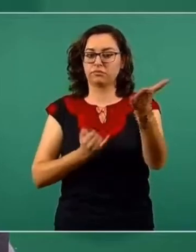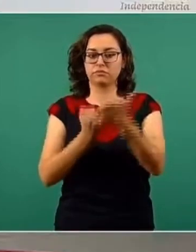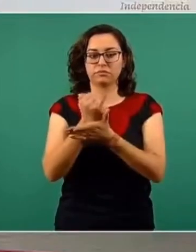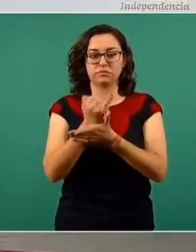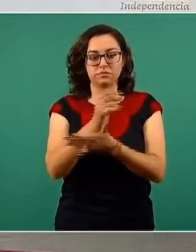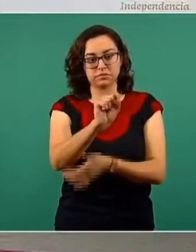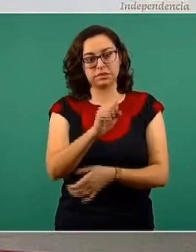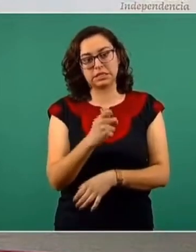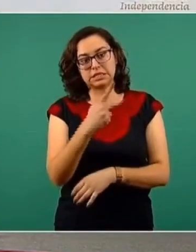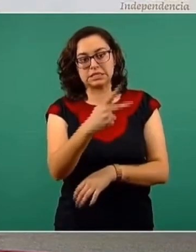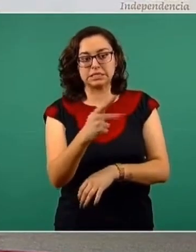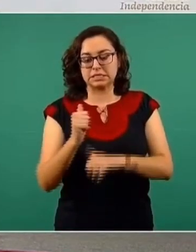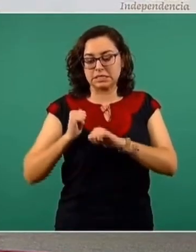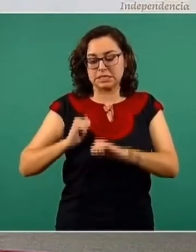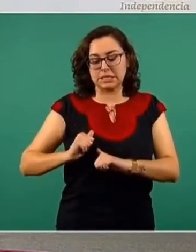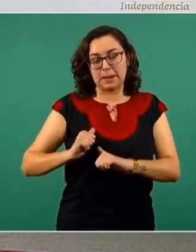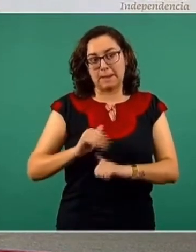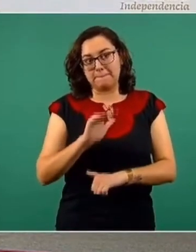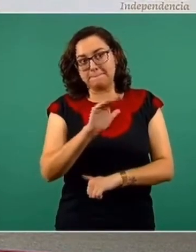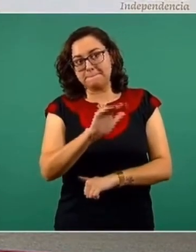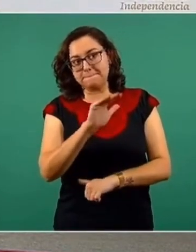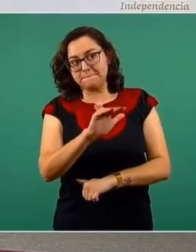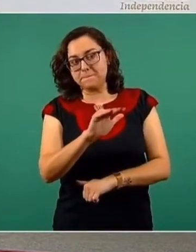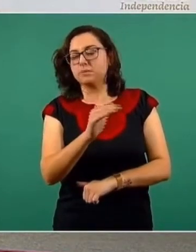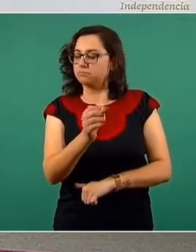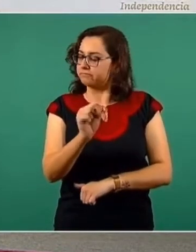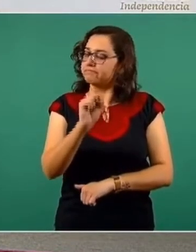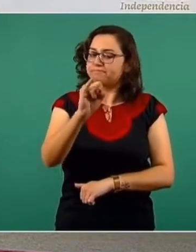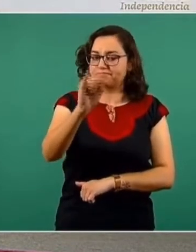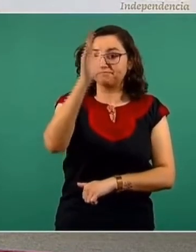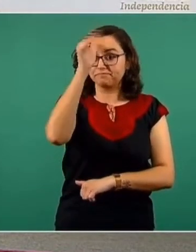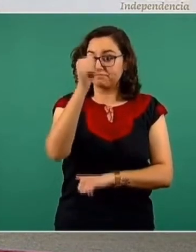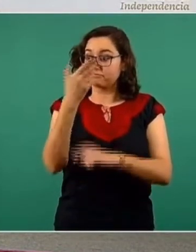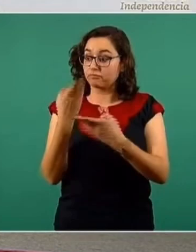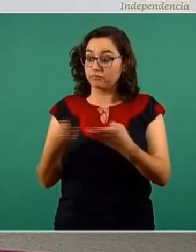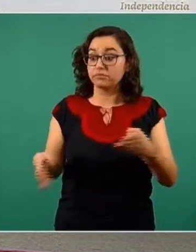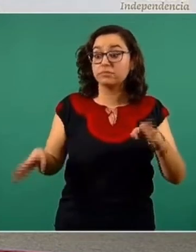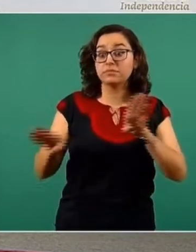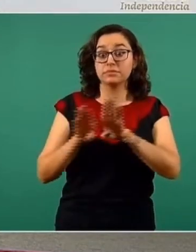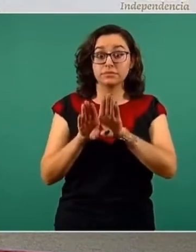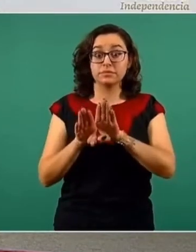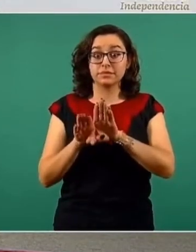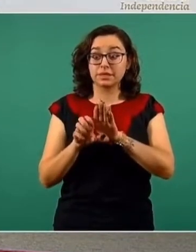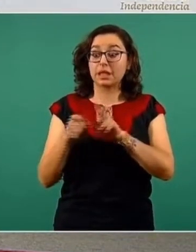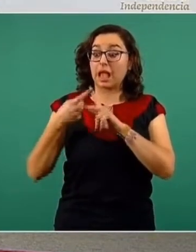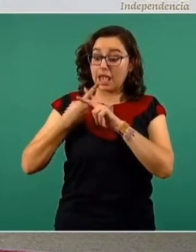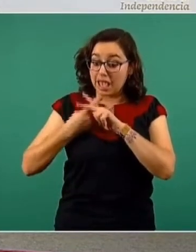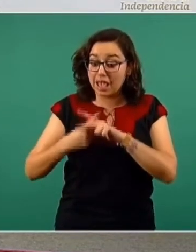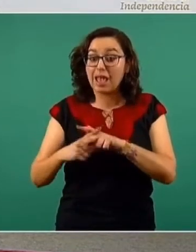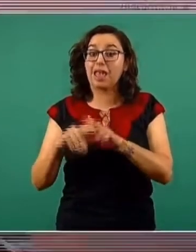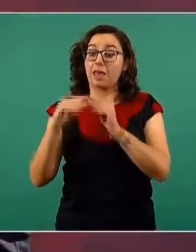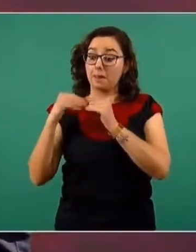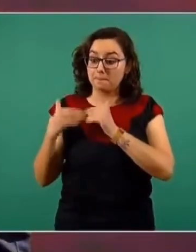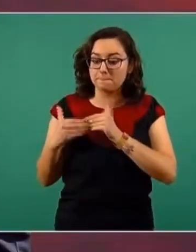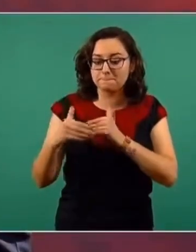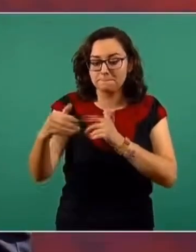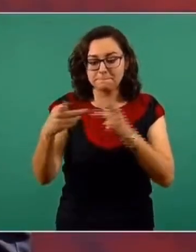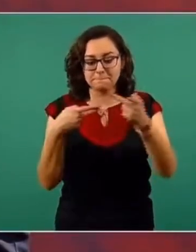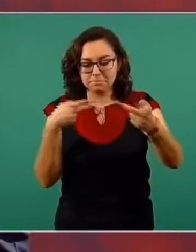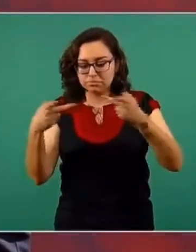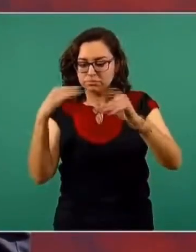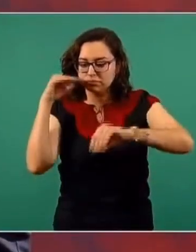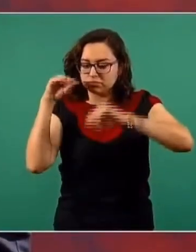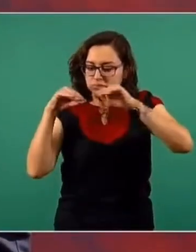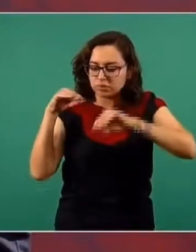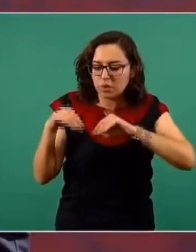Autoridad Educativa y se tomó la decisión de cerrar. Pero desde ese entonces se diseñó las bases de lo que